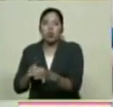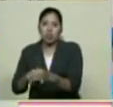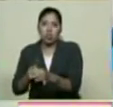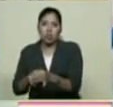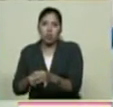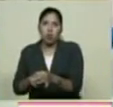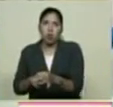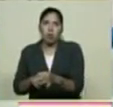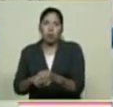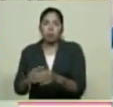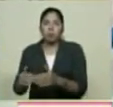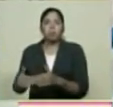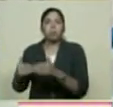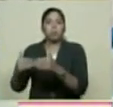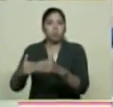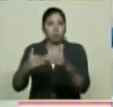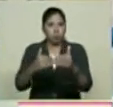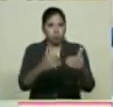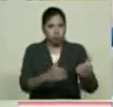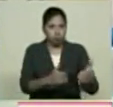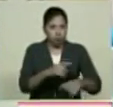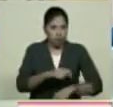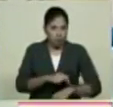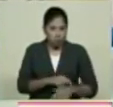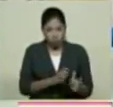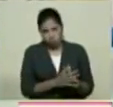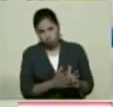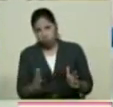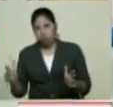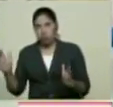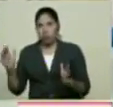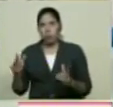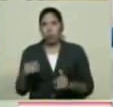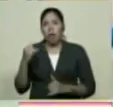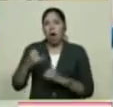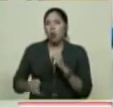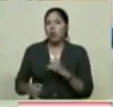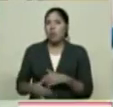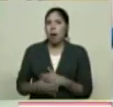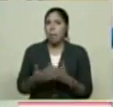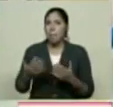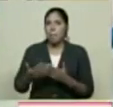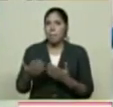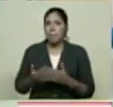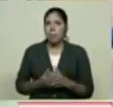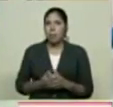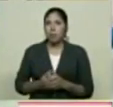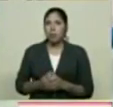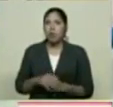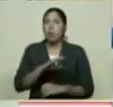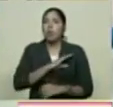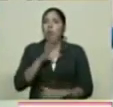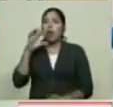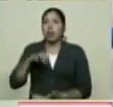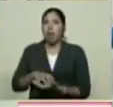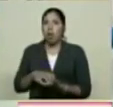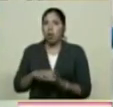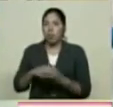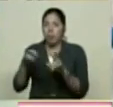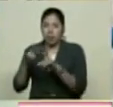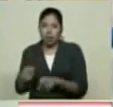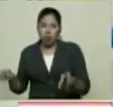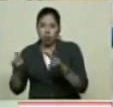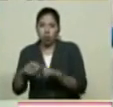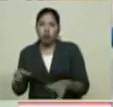supuesto, varias fases La última fue en el trabajo que hizo el Estado Nacional Sobre